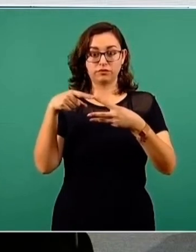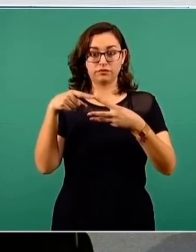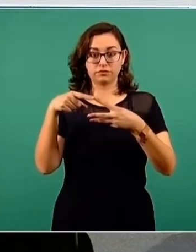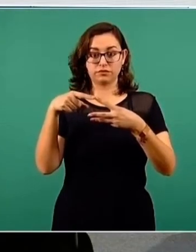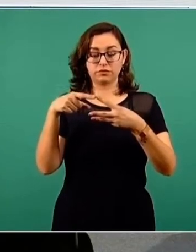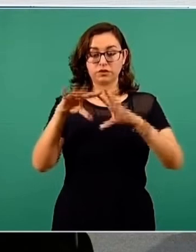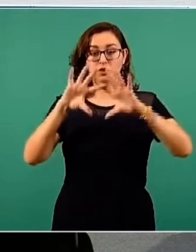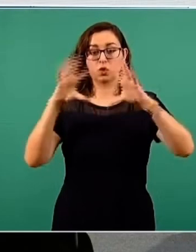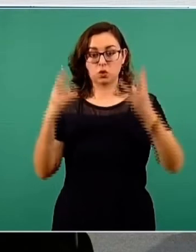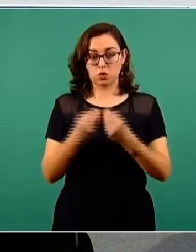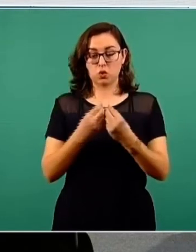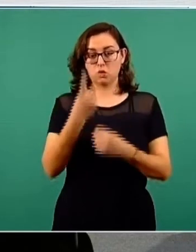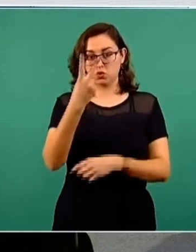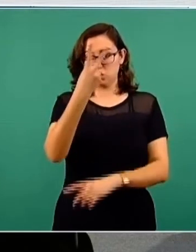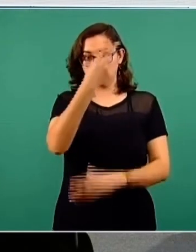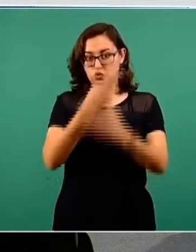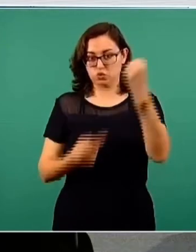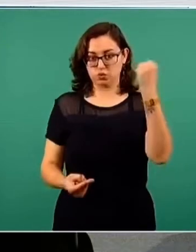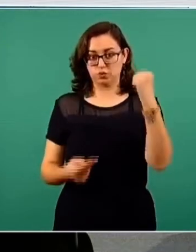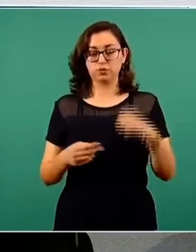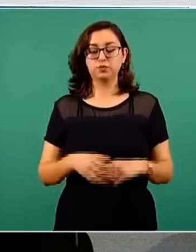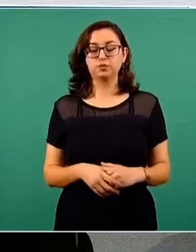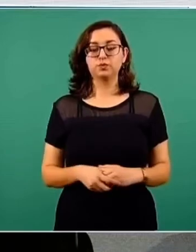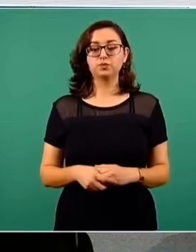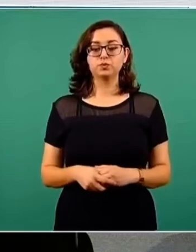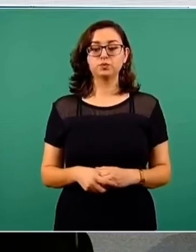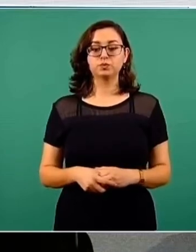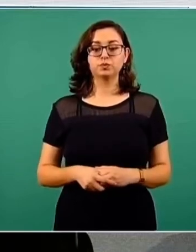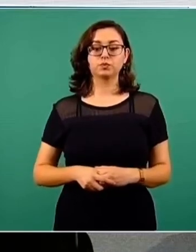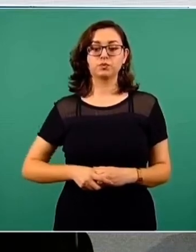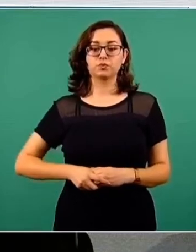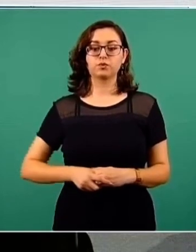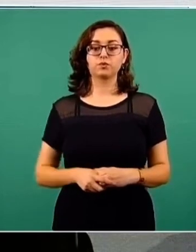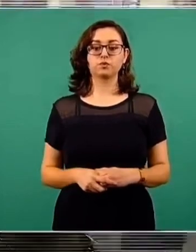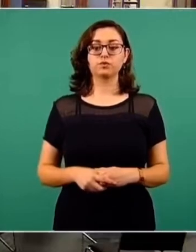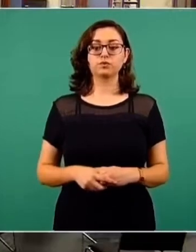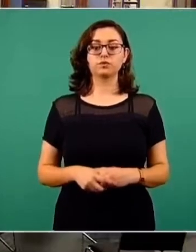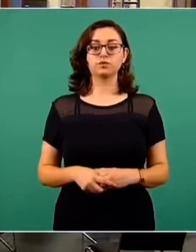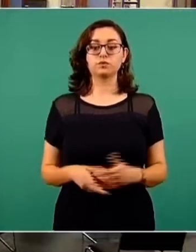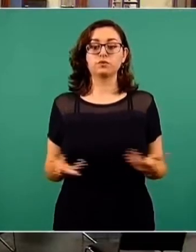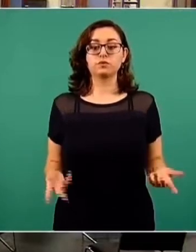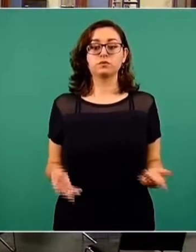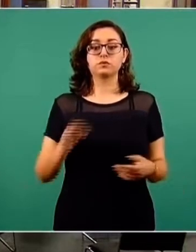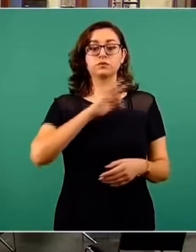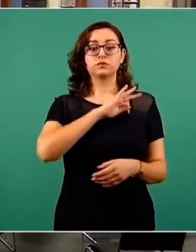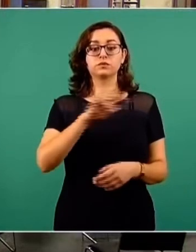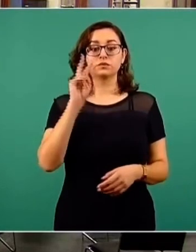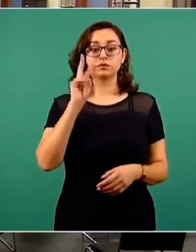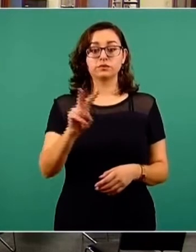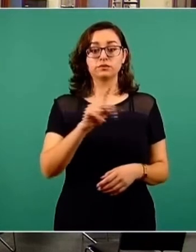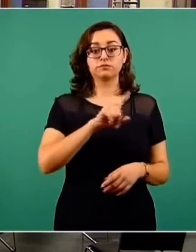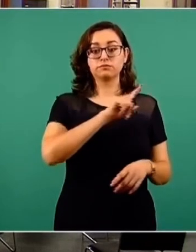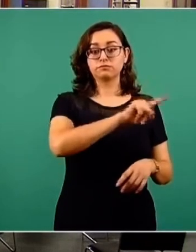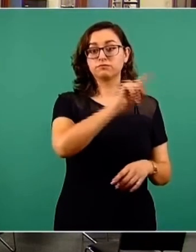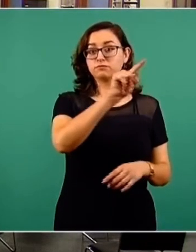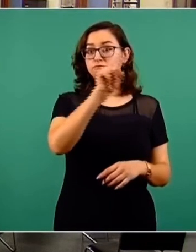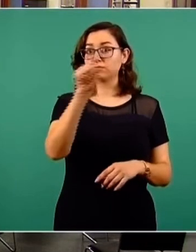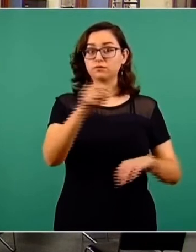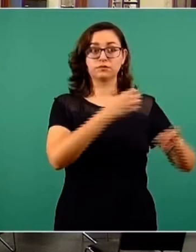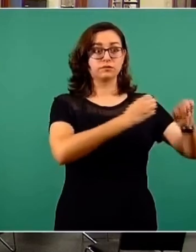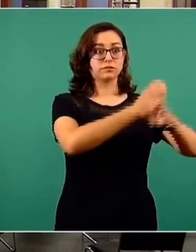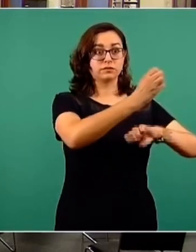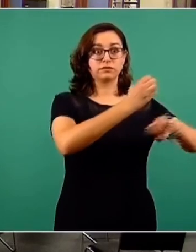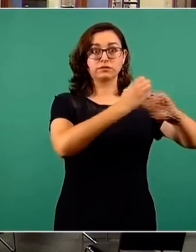suma ambas hospitalizaciones. Y como pueden ver, y eso ha pasado ya también en muchas entidades, el número de camas